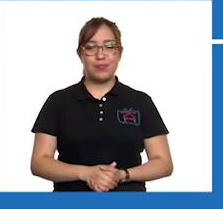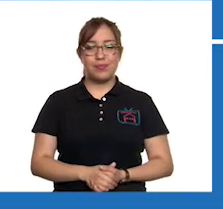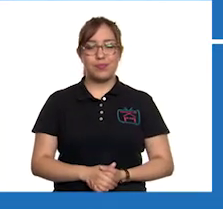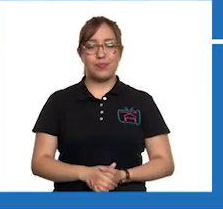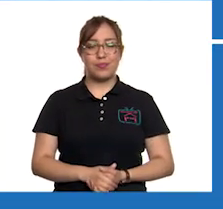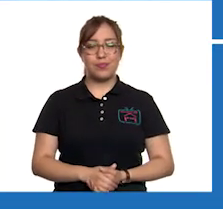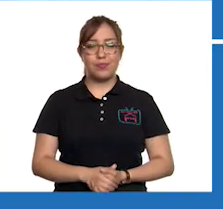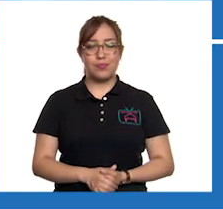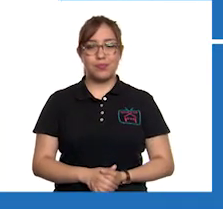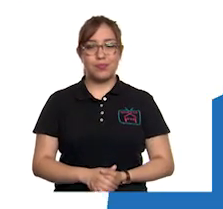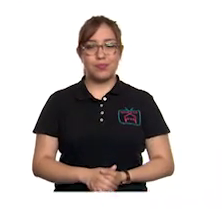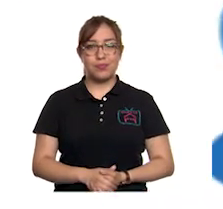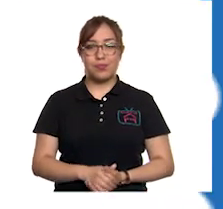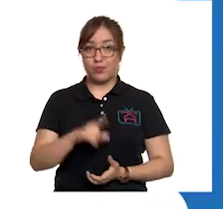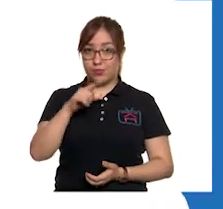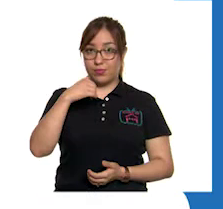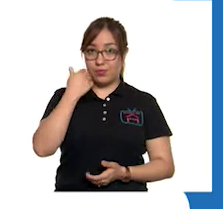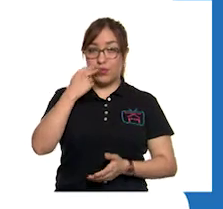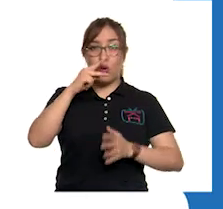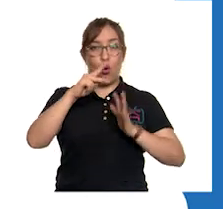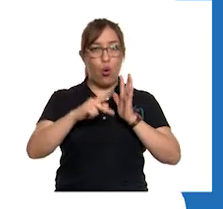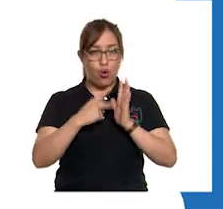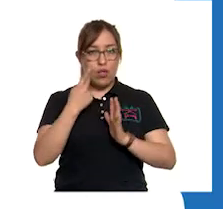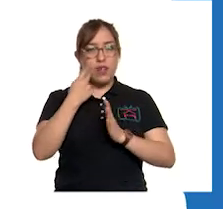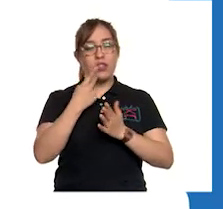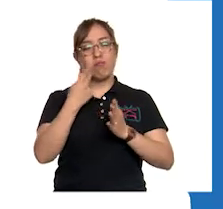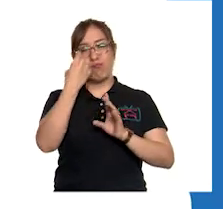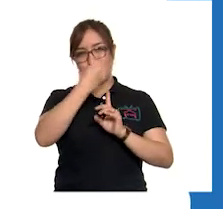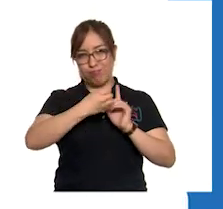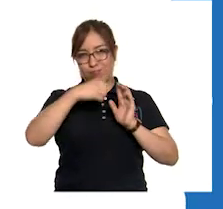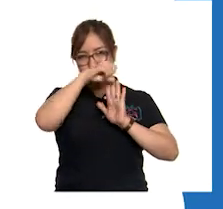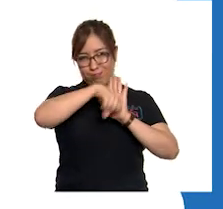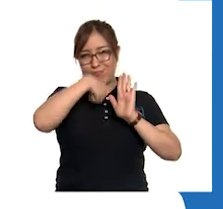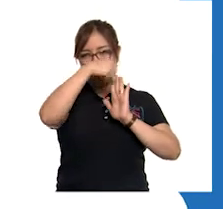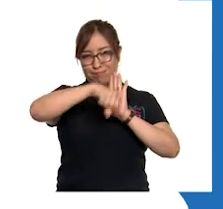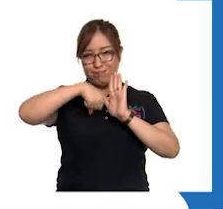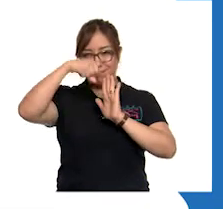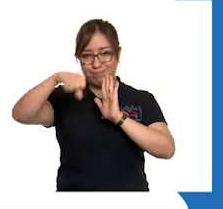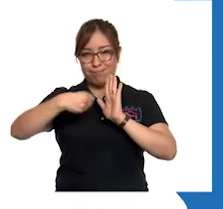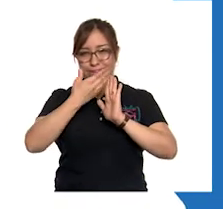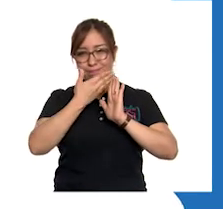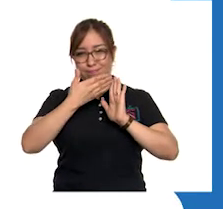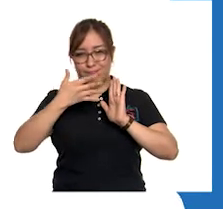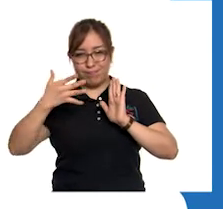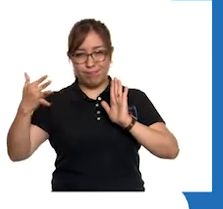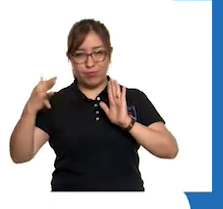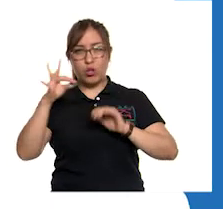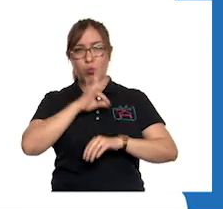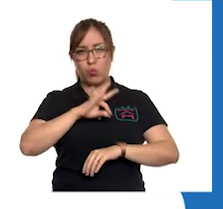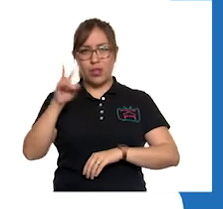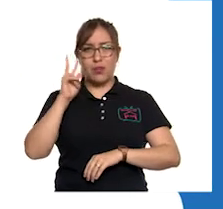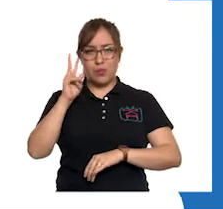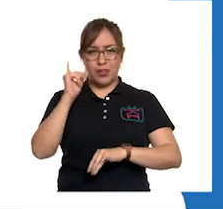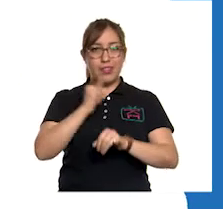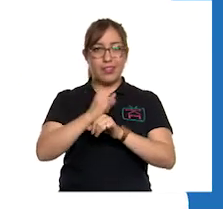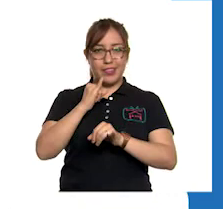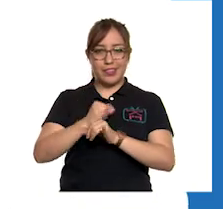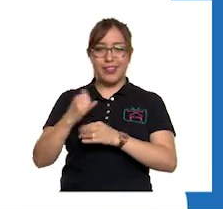.mx Si quieres volver a ver los programas de Aprende en Casa 3, los puedes encontrar en la siguiente liga,